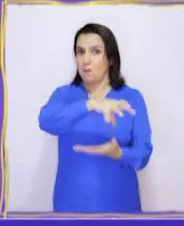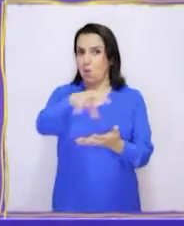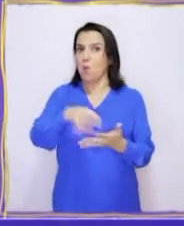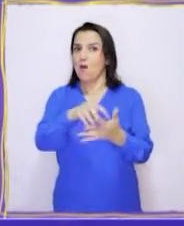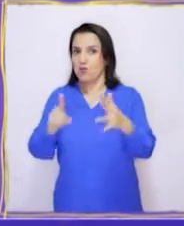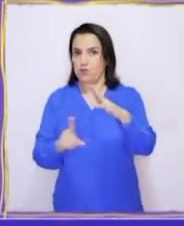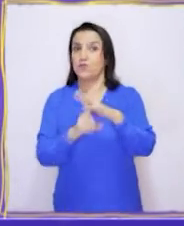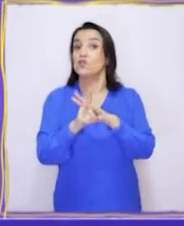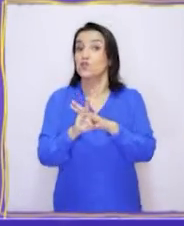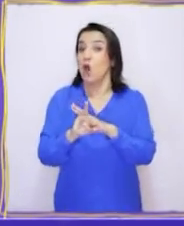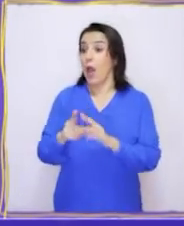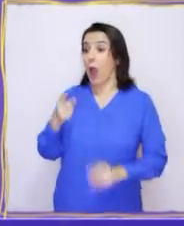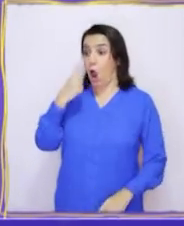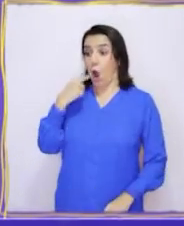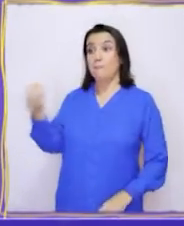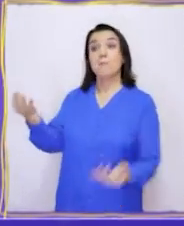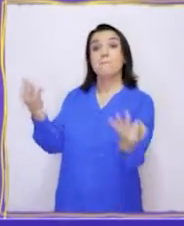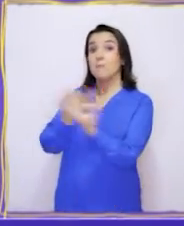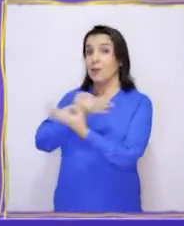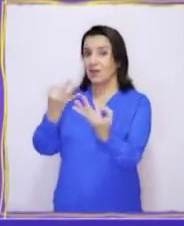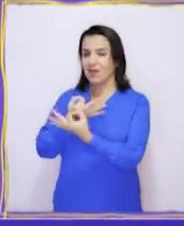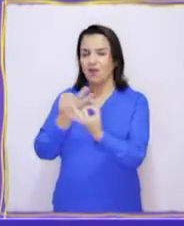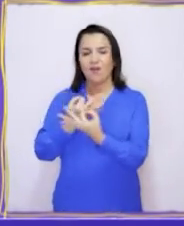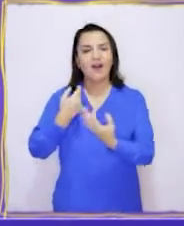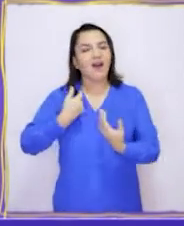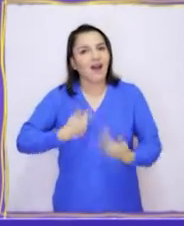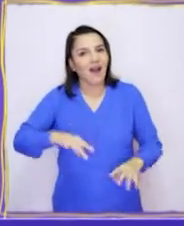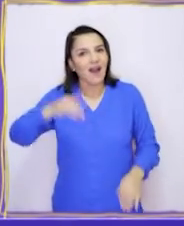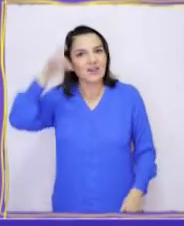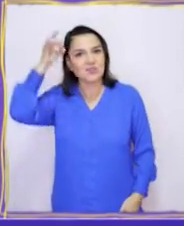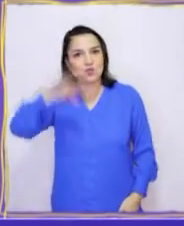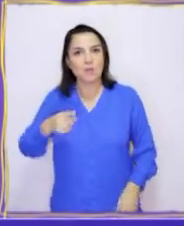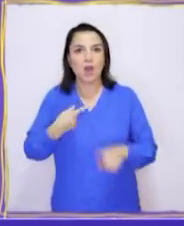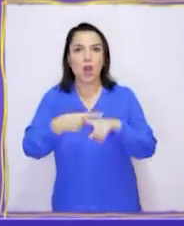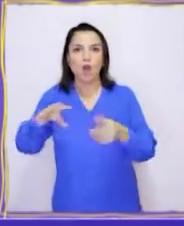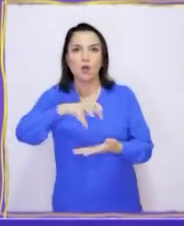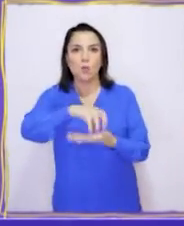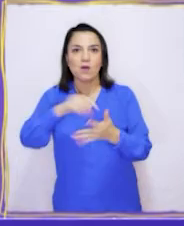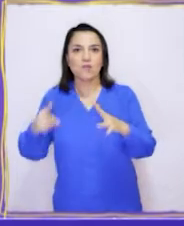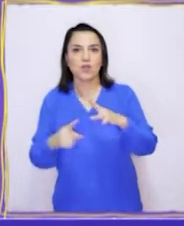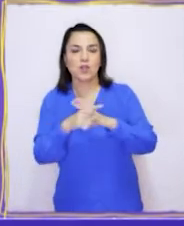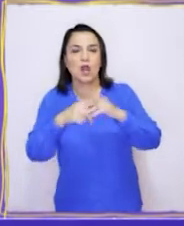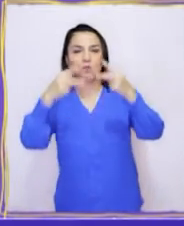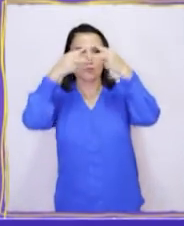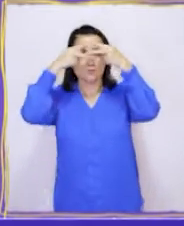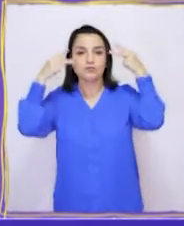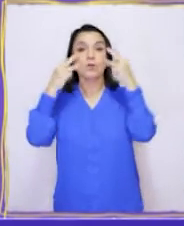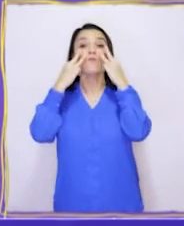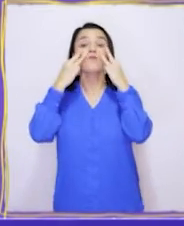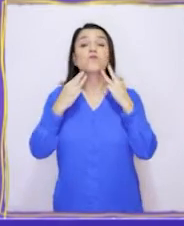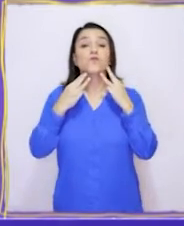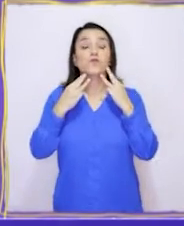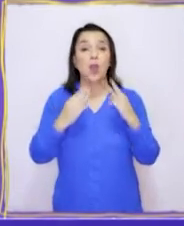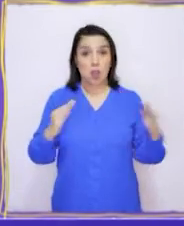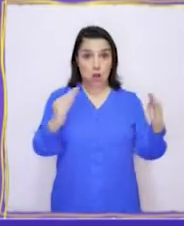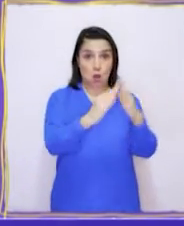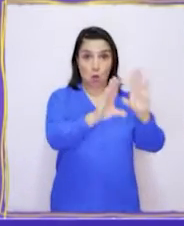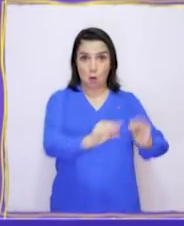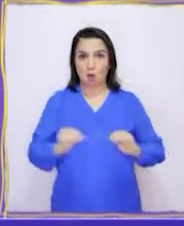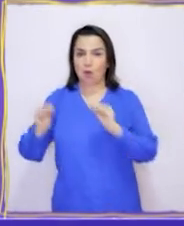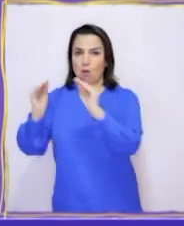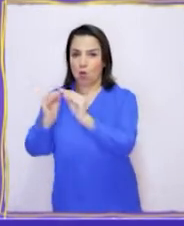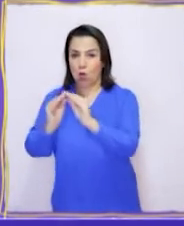pueblo del que me había hablado mi vecino. Y descubrí a los Yaganes, un pueblo nómade de expertos